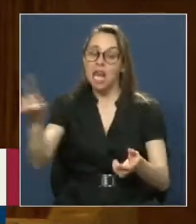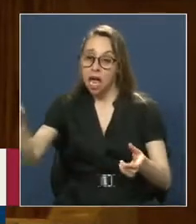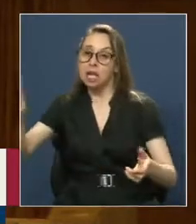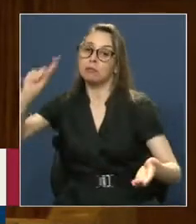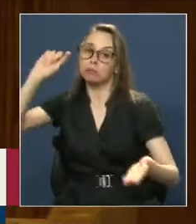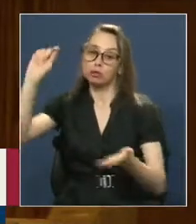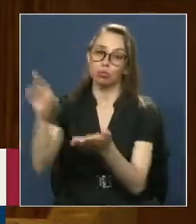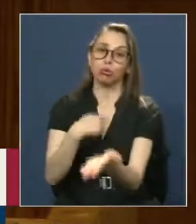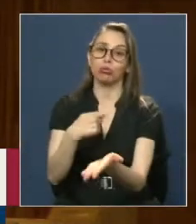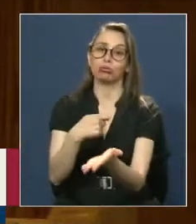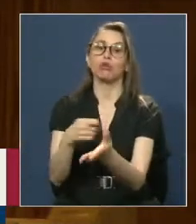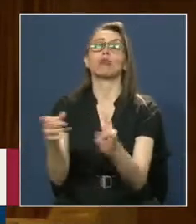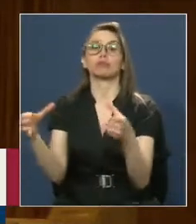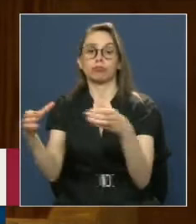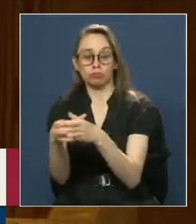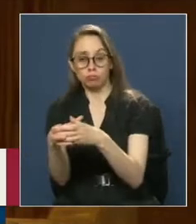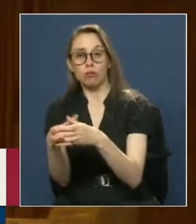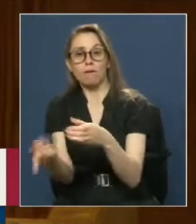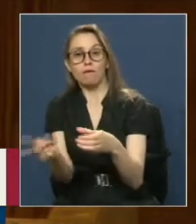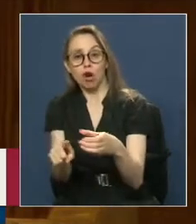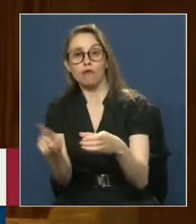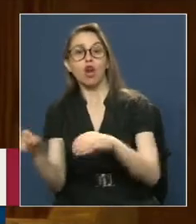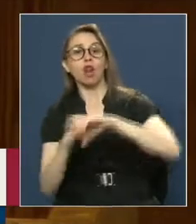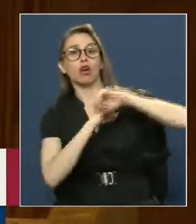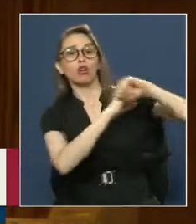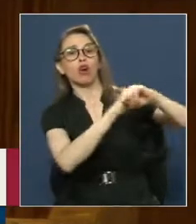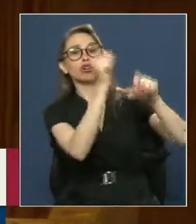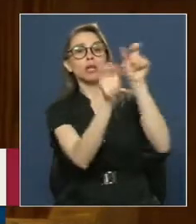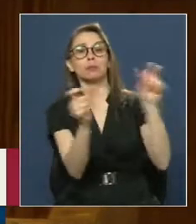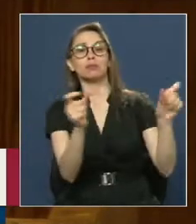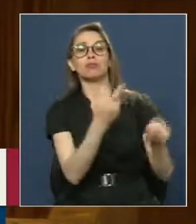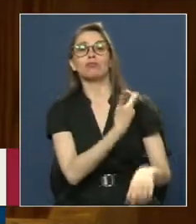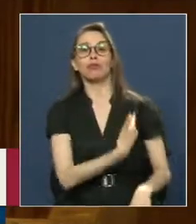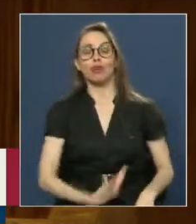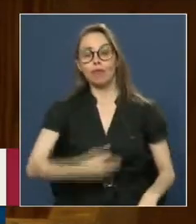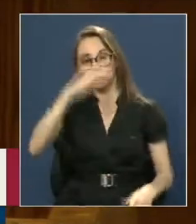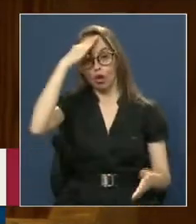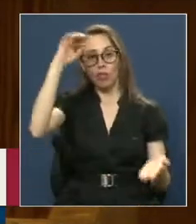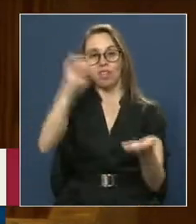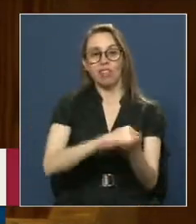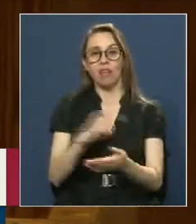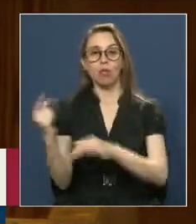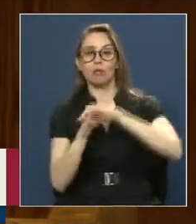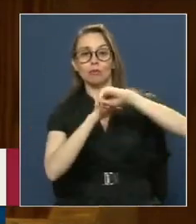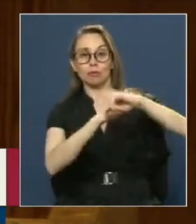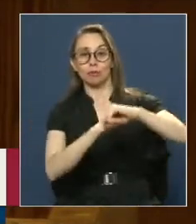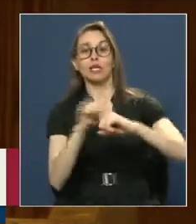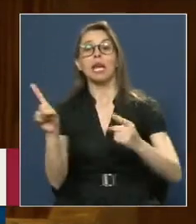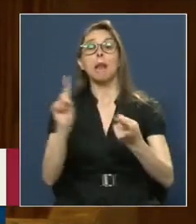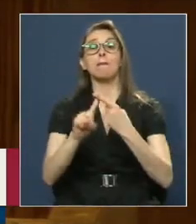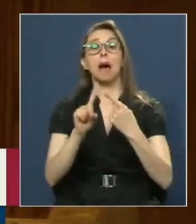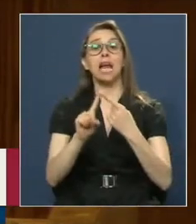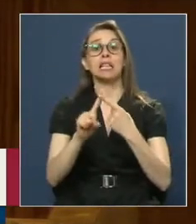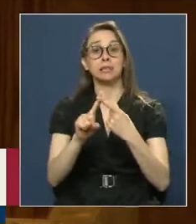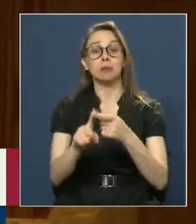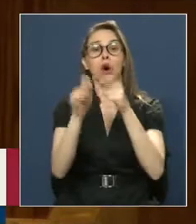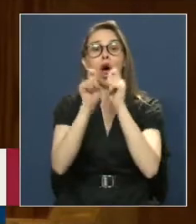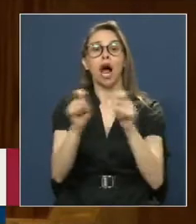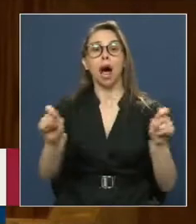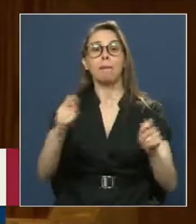De quienes Se opusieron Al régimen Dictatorial Con especial Participación En la campaña Del no